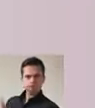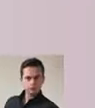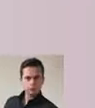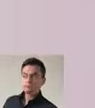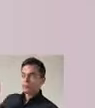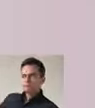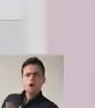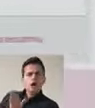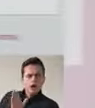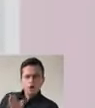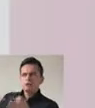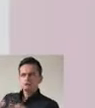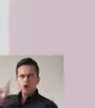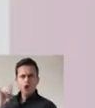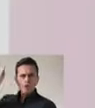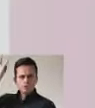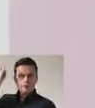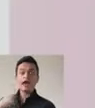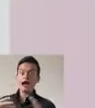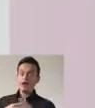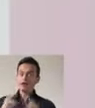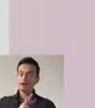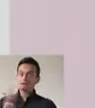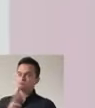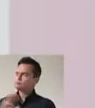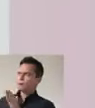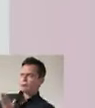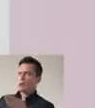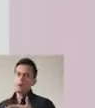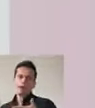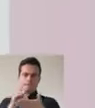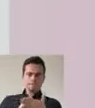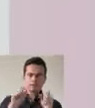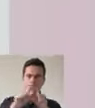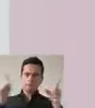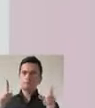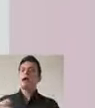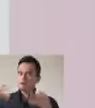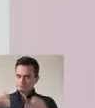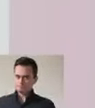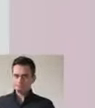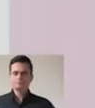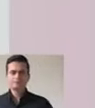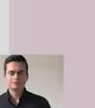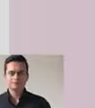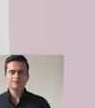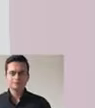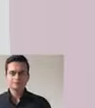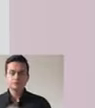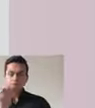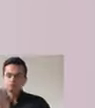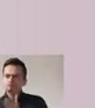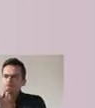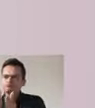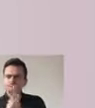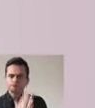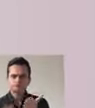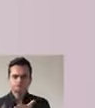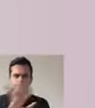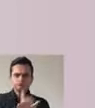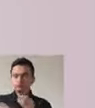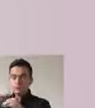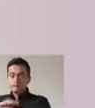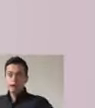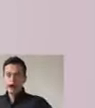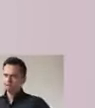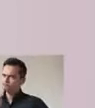información que usted